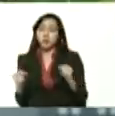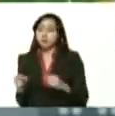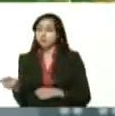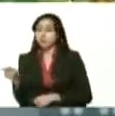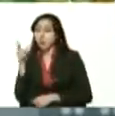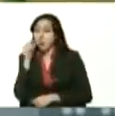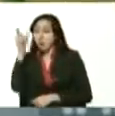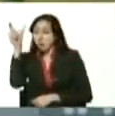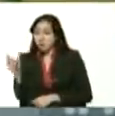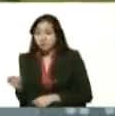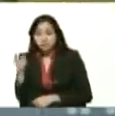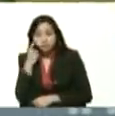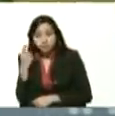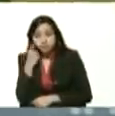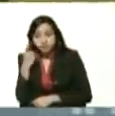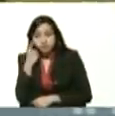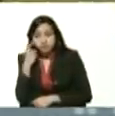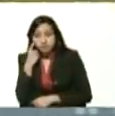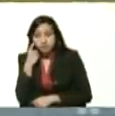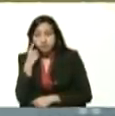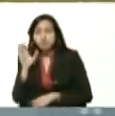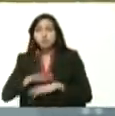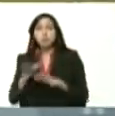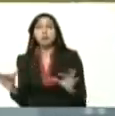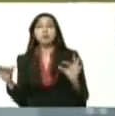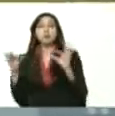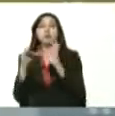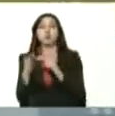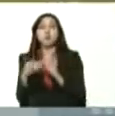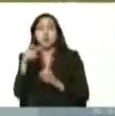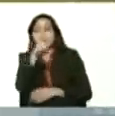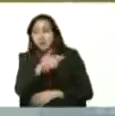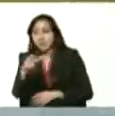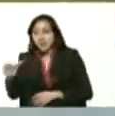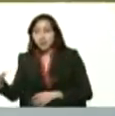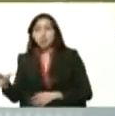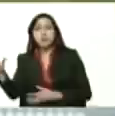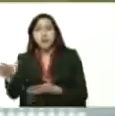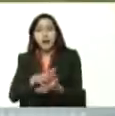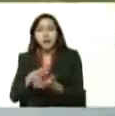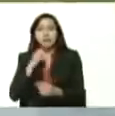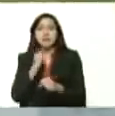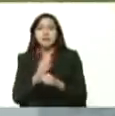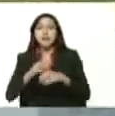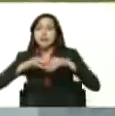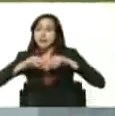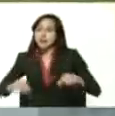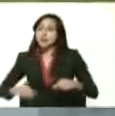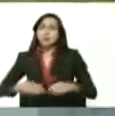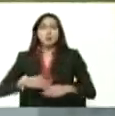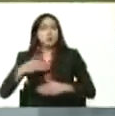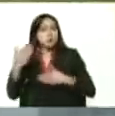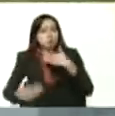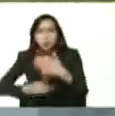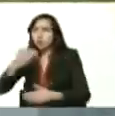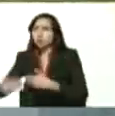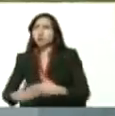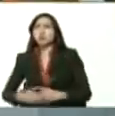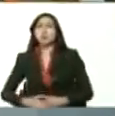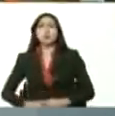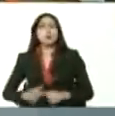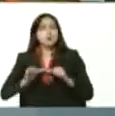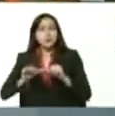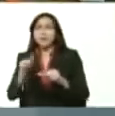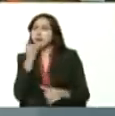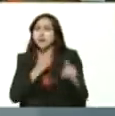oído articularse a los productores cada vez más no fallar